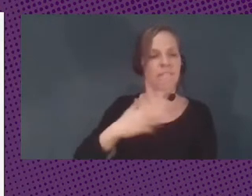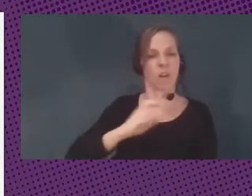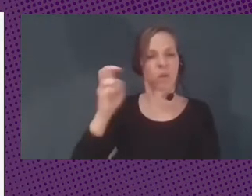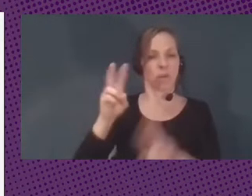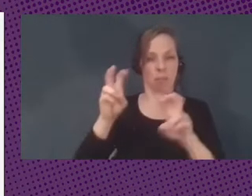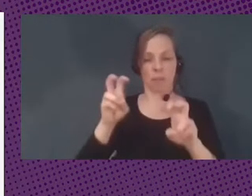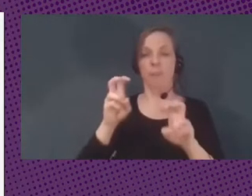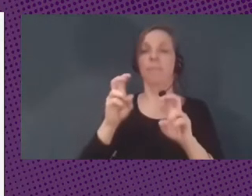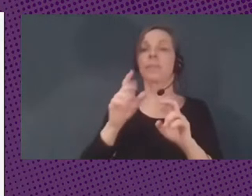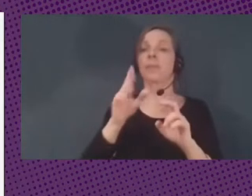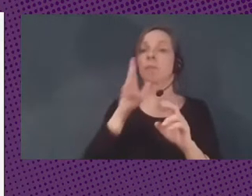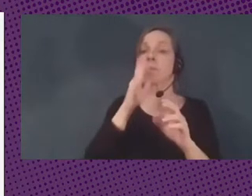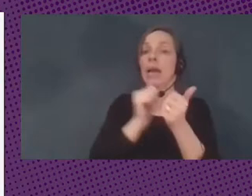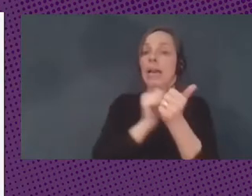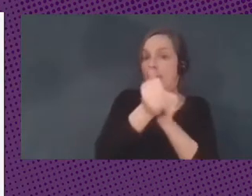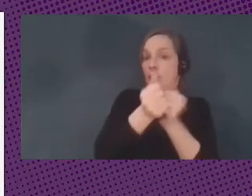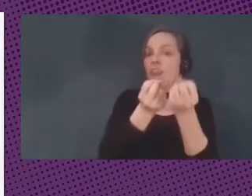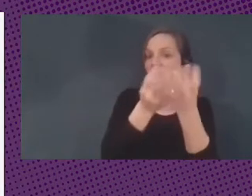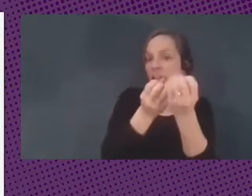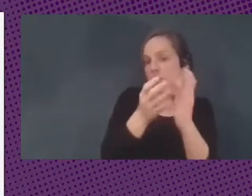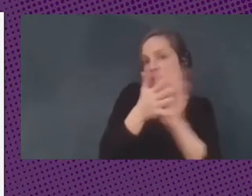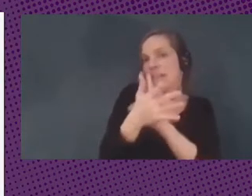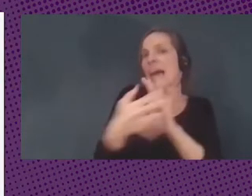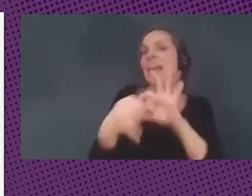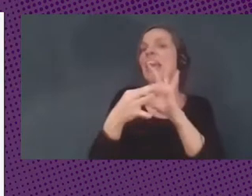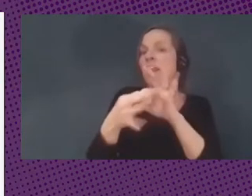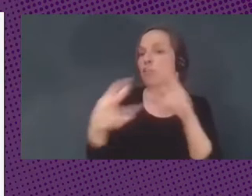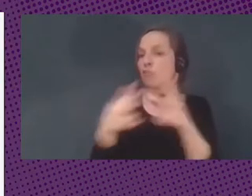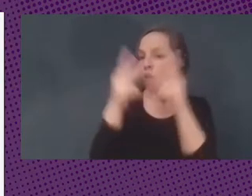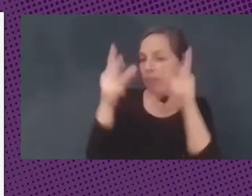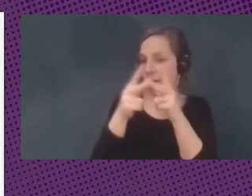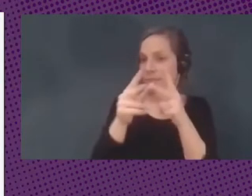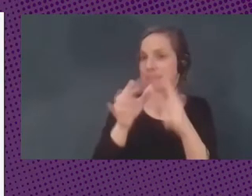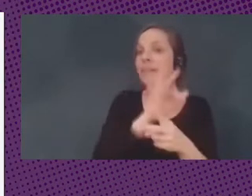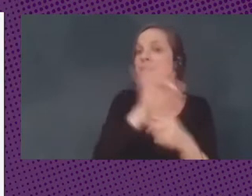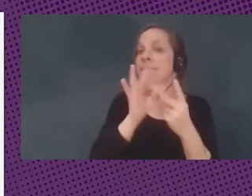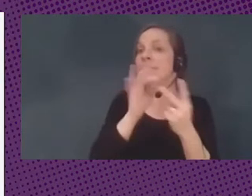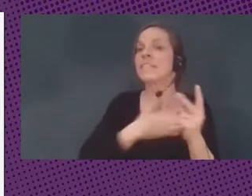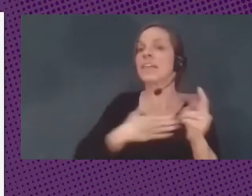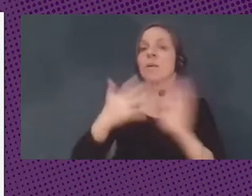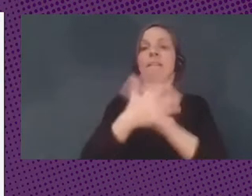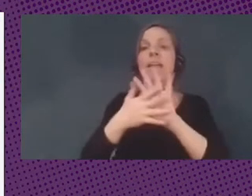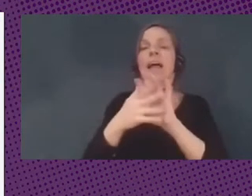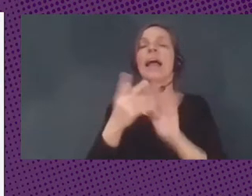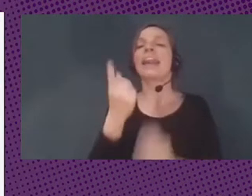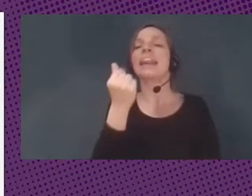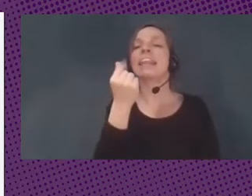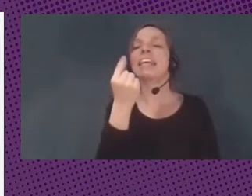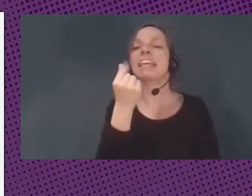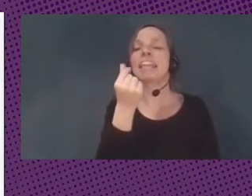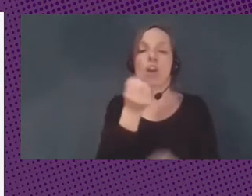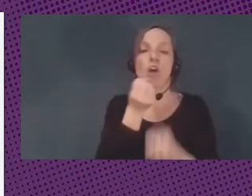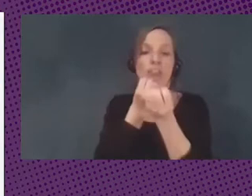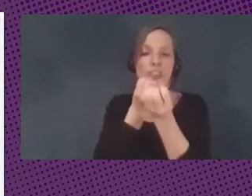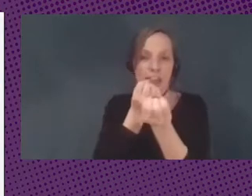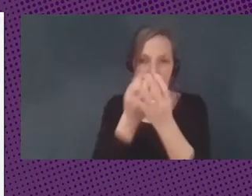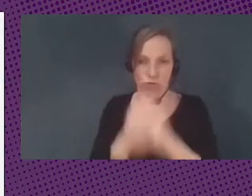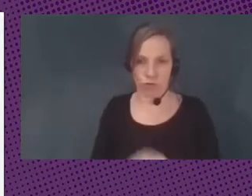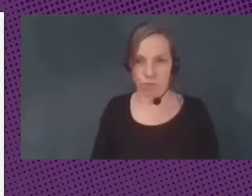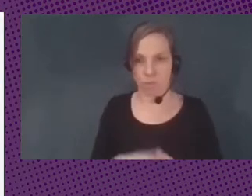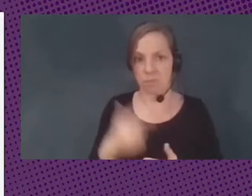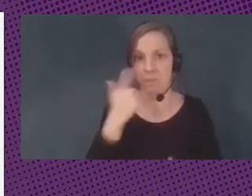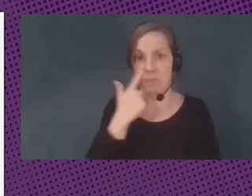crédito, que a la final es una relación social, sino a los datos del dinero. Y aquí les comparto una